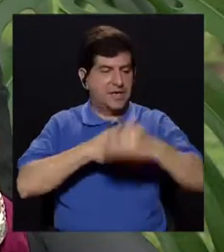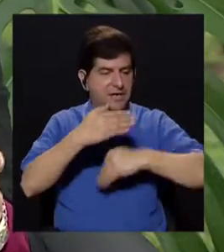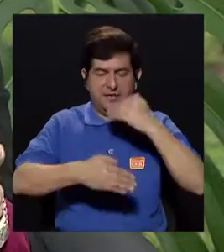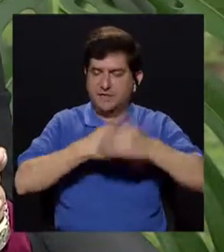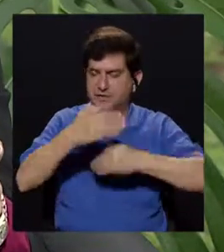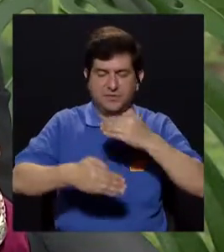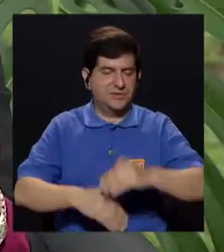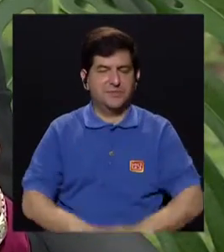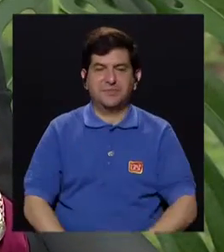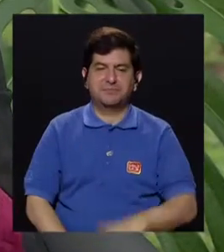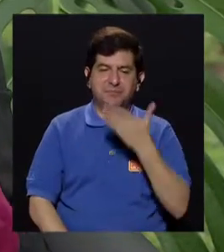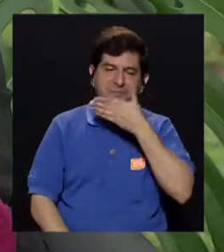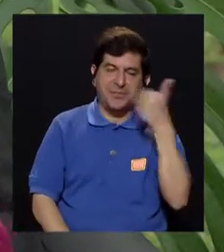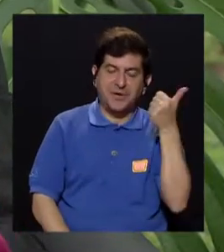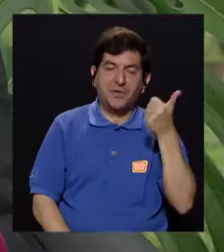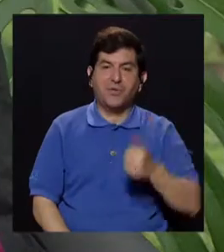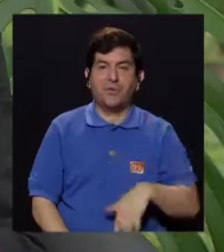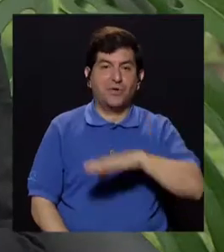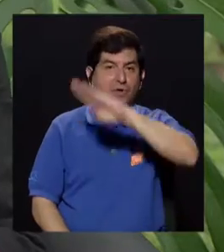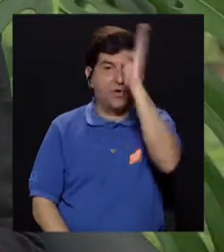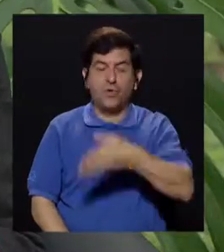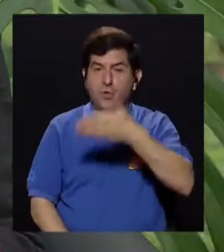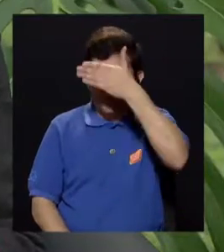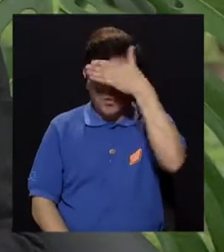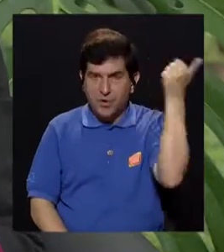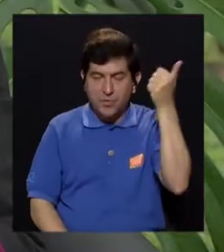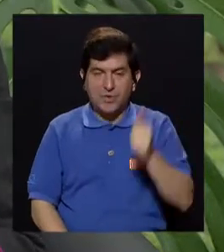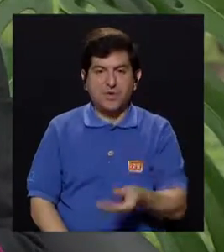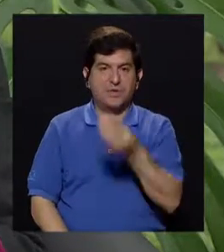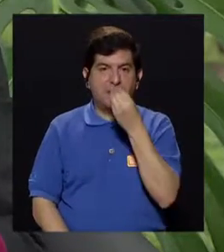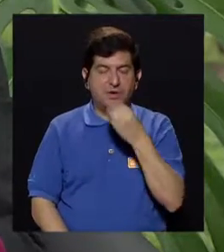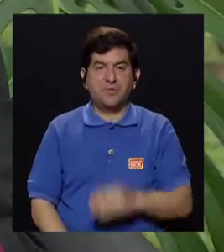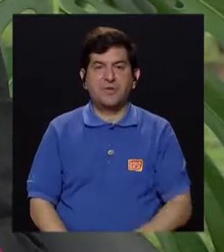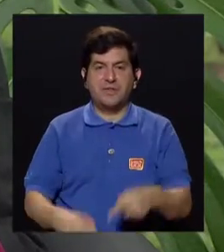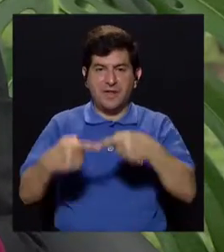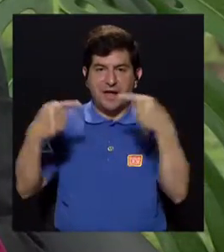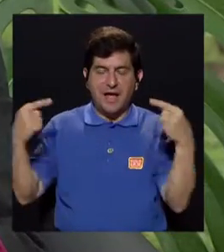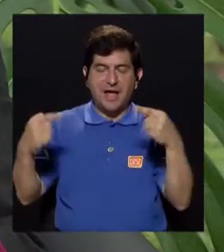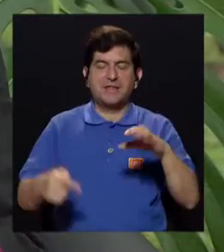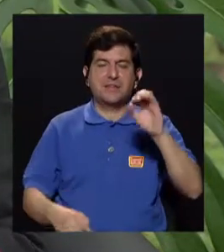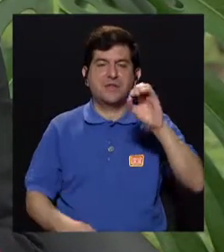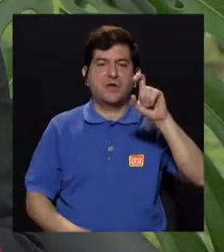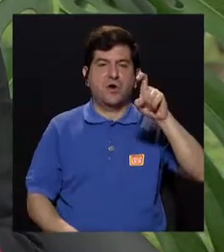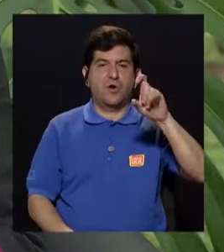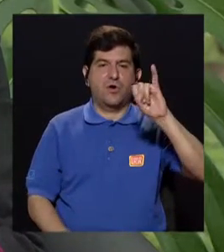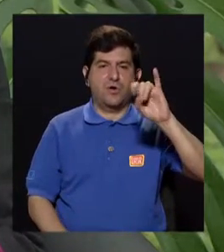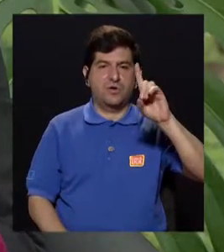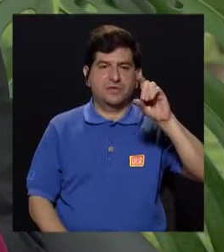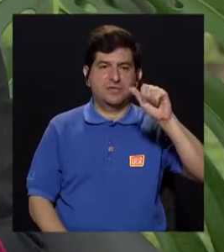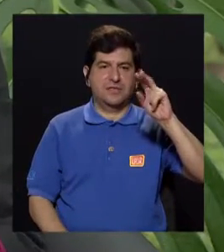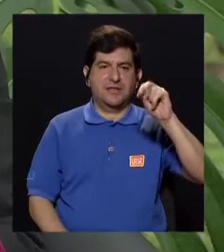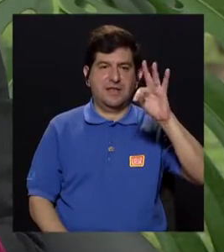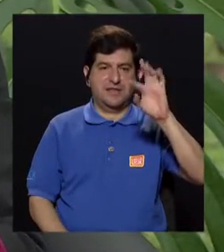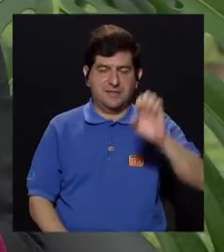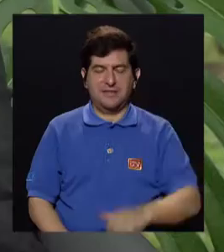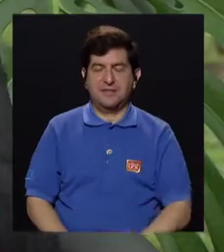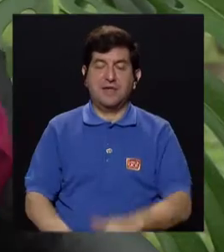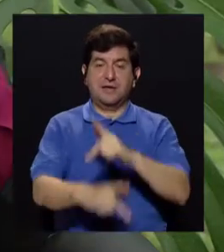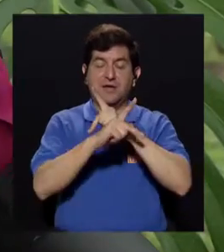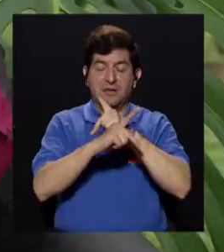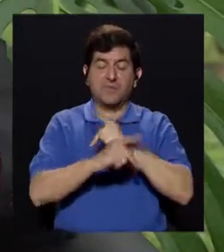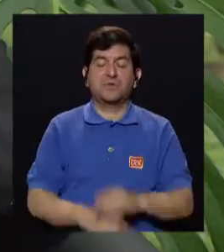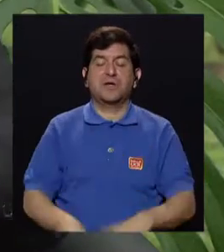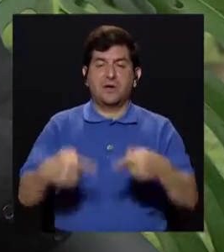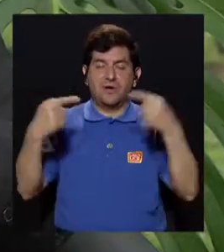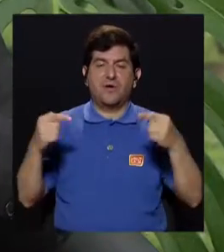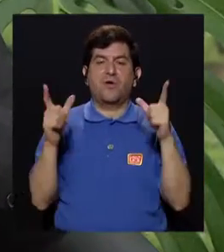no estén procesadas y nunca olvide los alimentos antioxidantes protectores de cáncer, eso es un deber nuestro y en